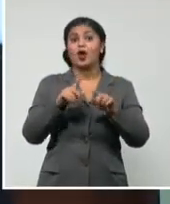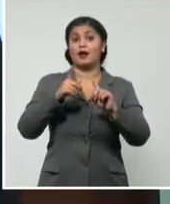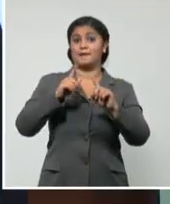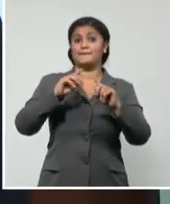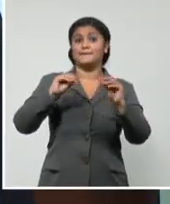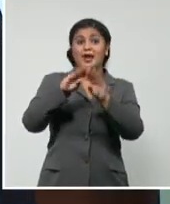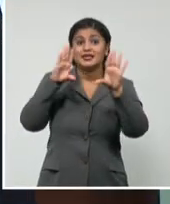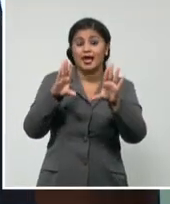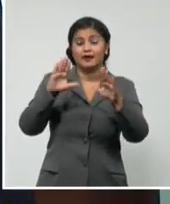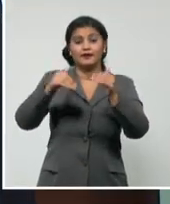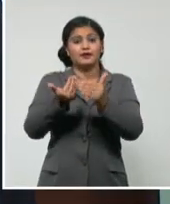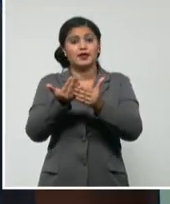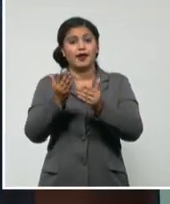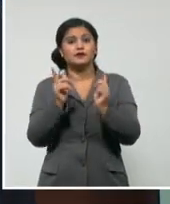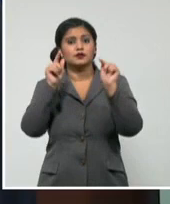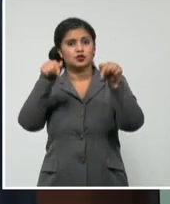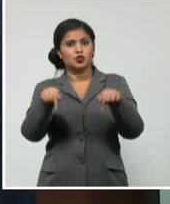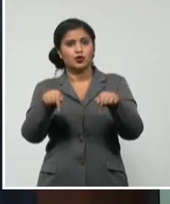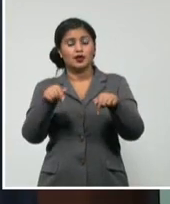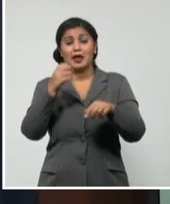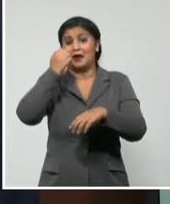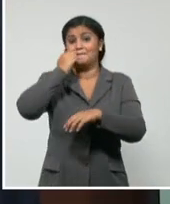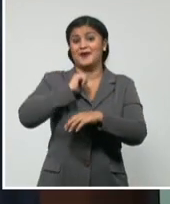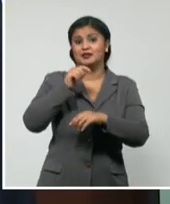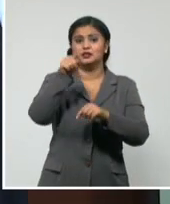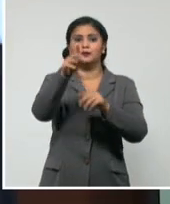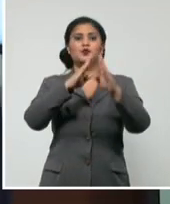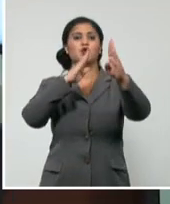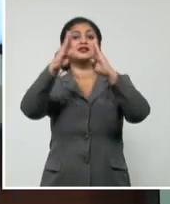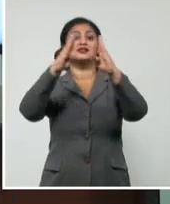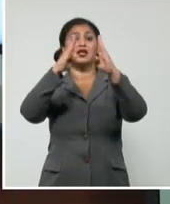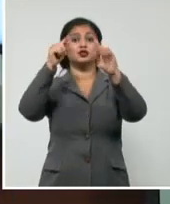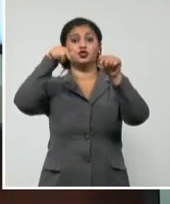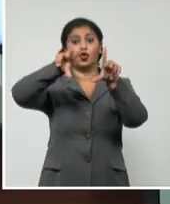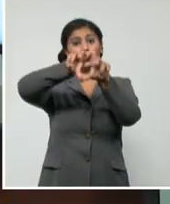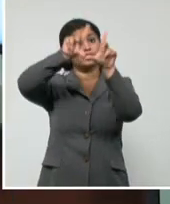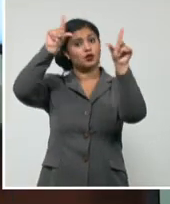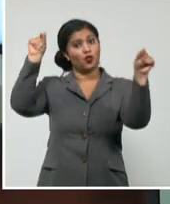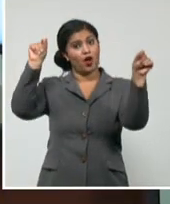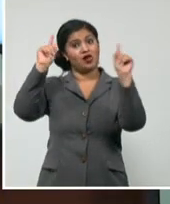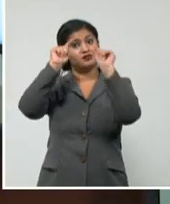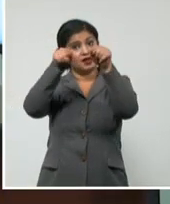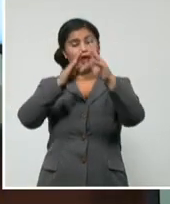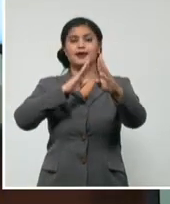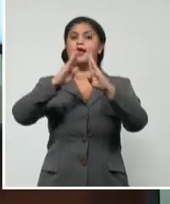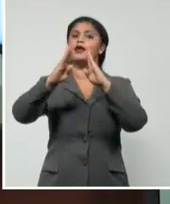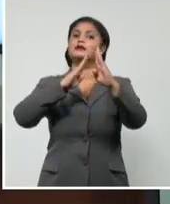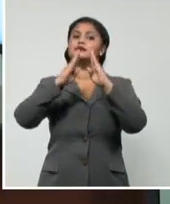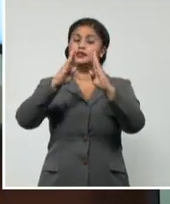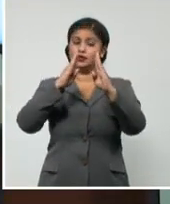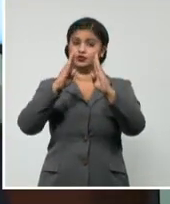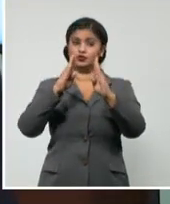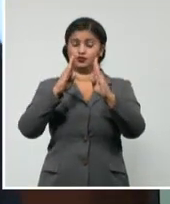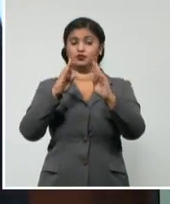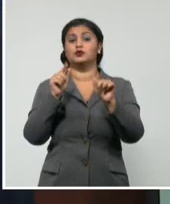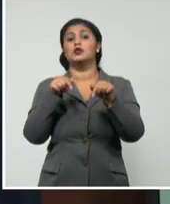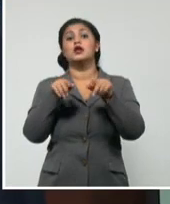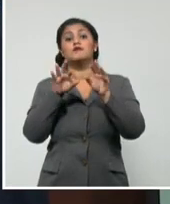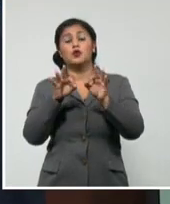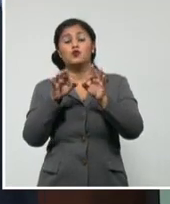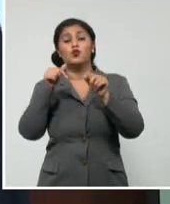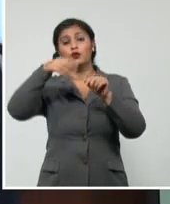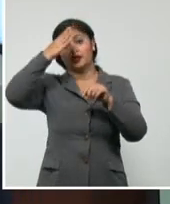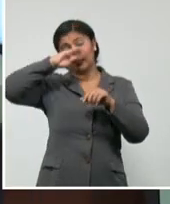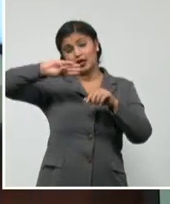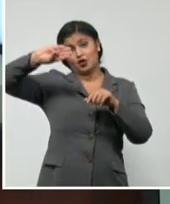de hoy que se concentran más sobre la región central del país. Independientemente del punto por donde este sistema toque el territorio nacional,